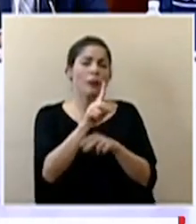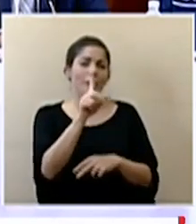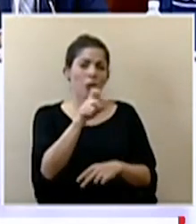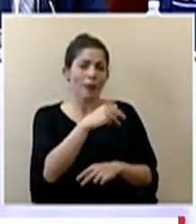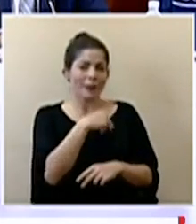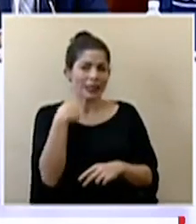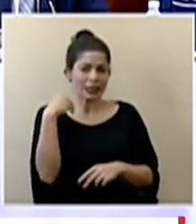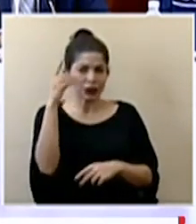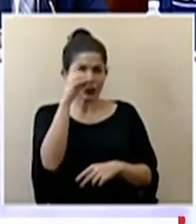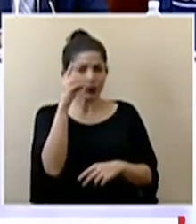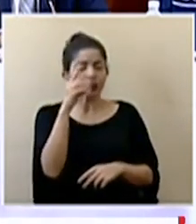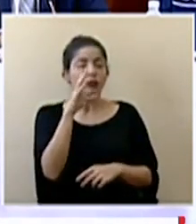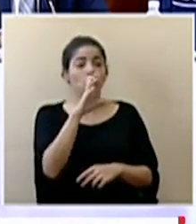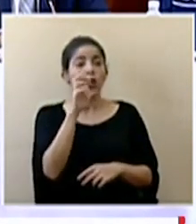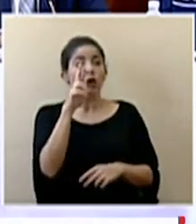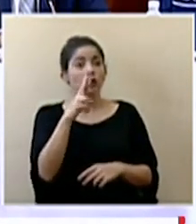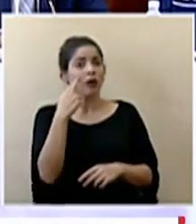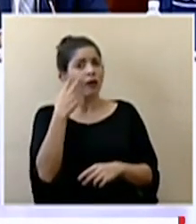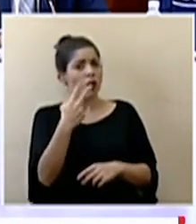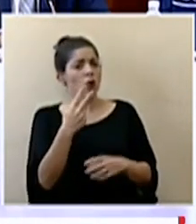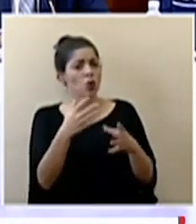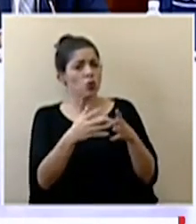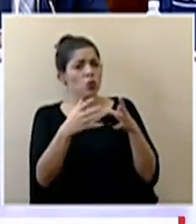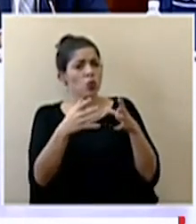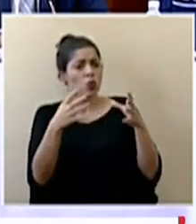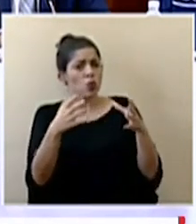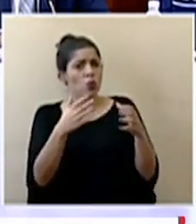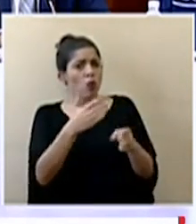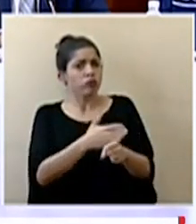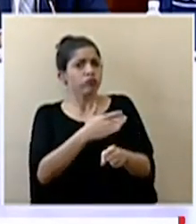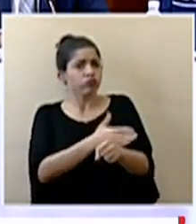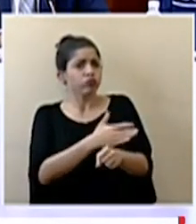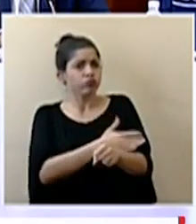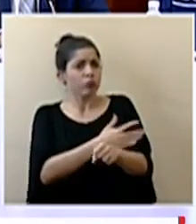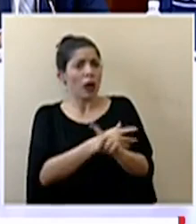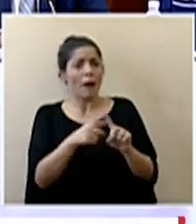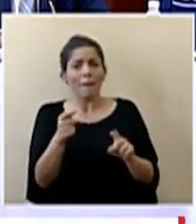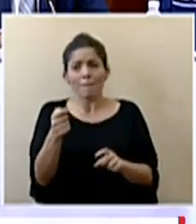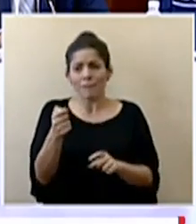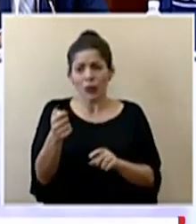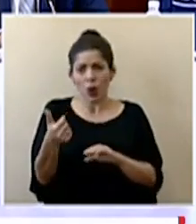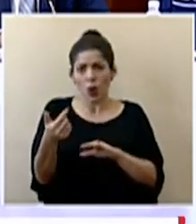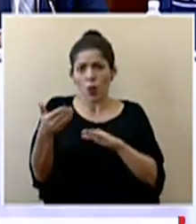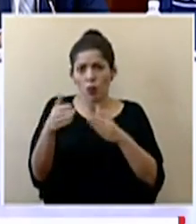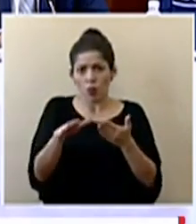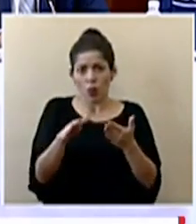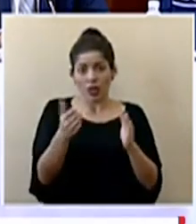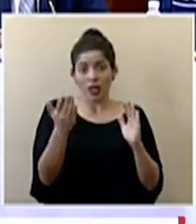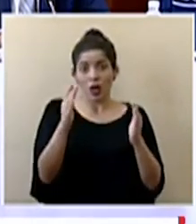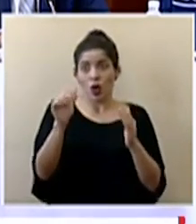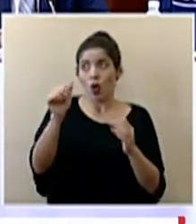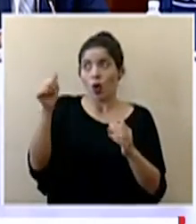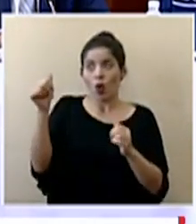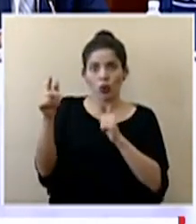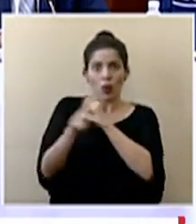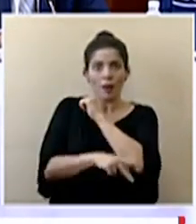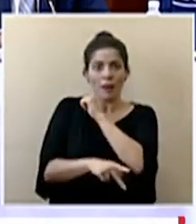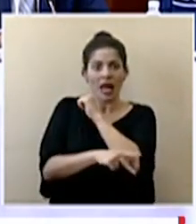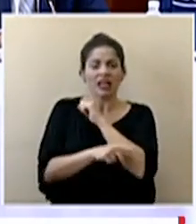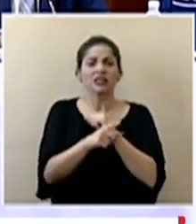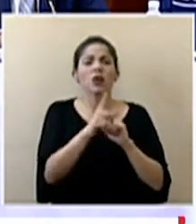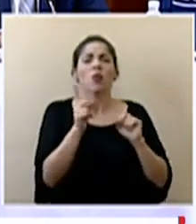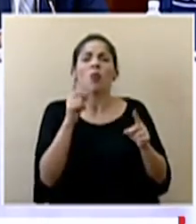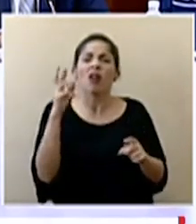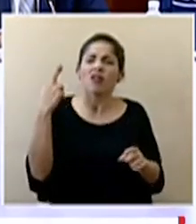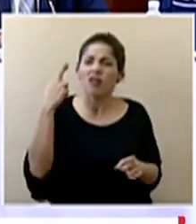Ministro Salas Costa Rica muestra una alta tasa de recuperación y una baja mortalidad en comparación con el resto de la región ¿cuáles factores nos